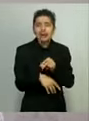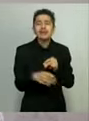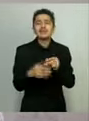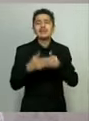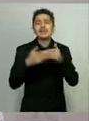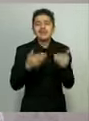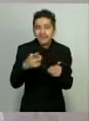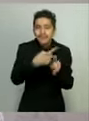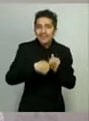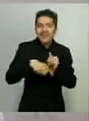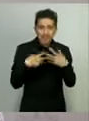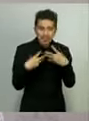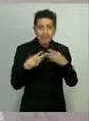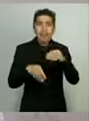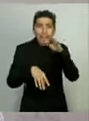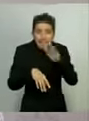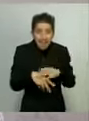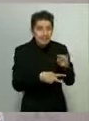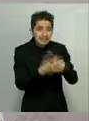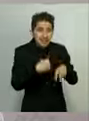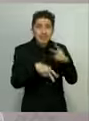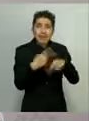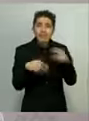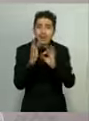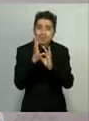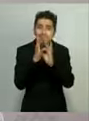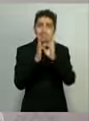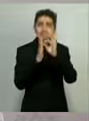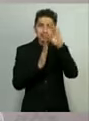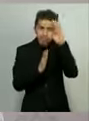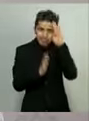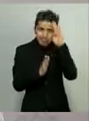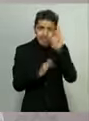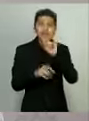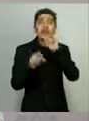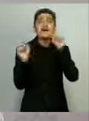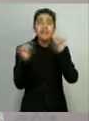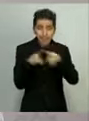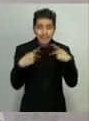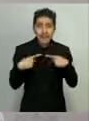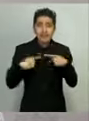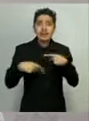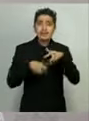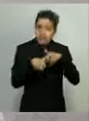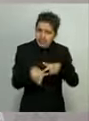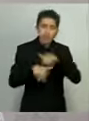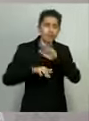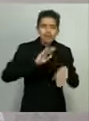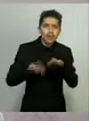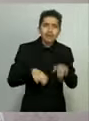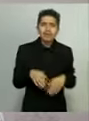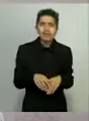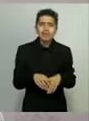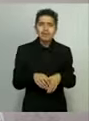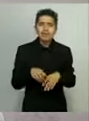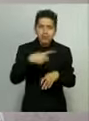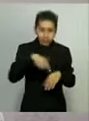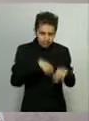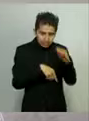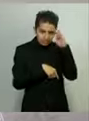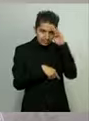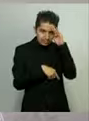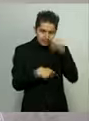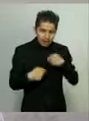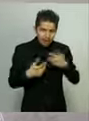que los contagios siguen a la alza, que la gente se sigue muriendo, pregúntense qué hicieron para